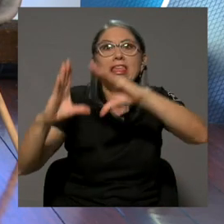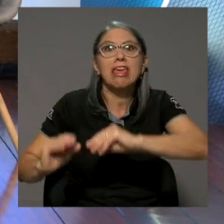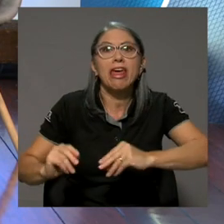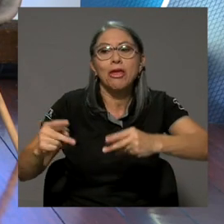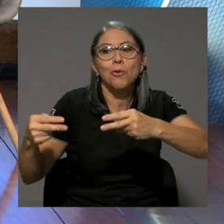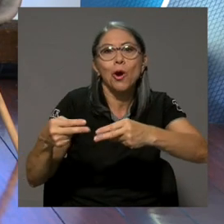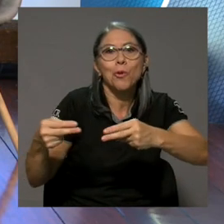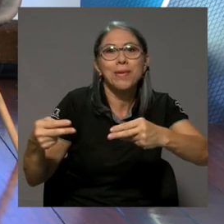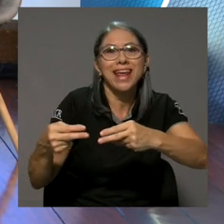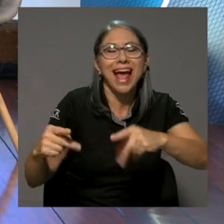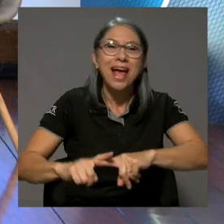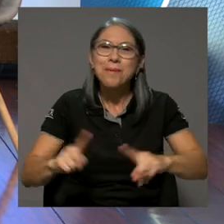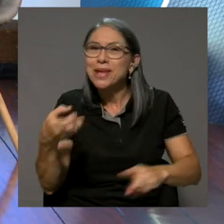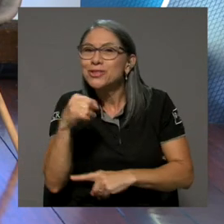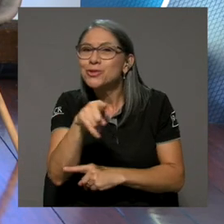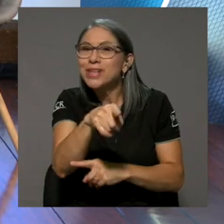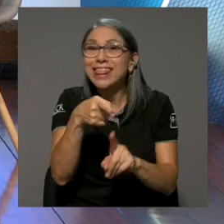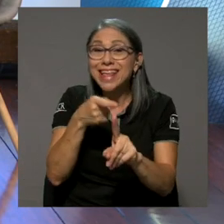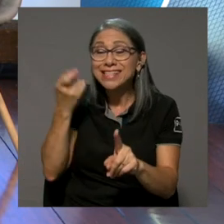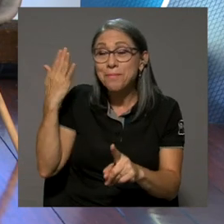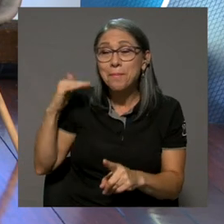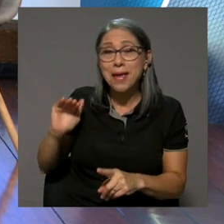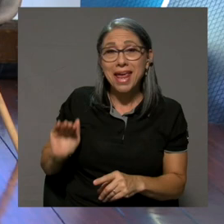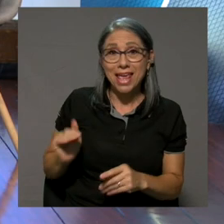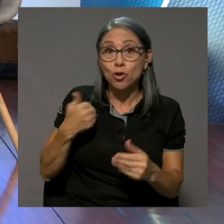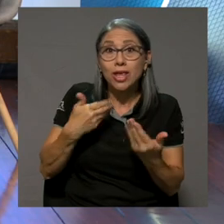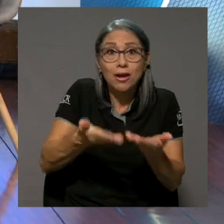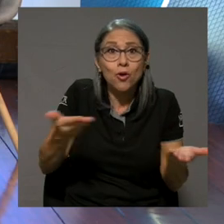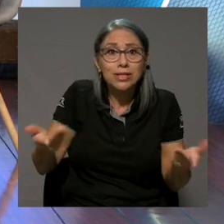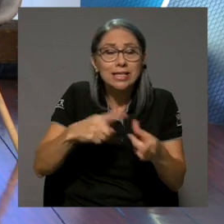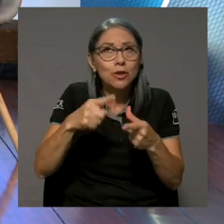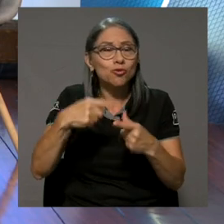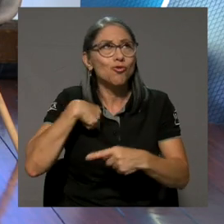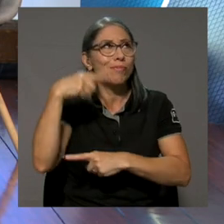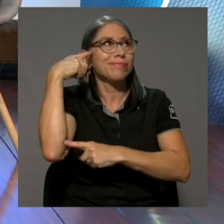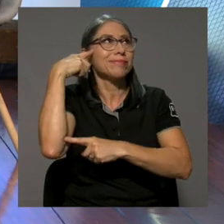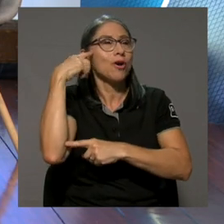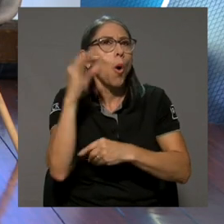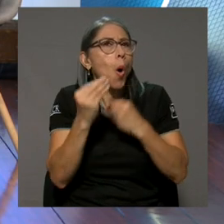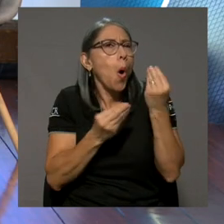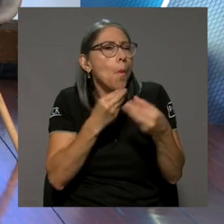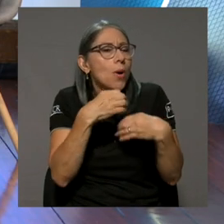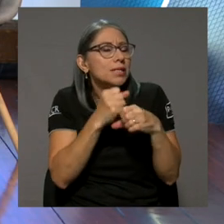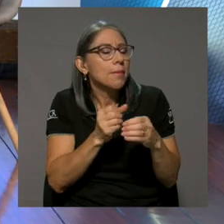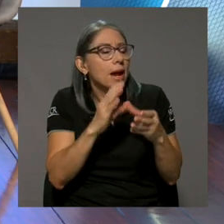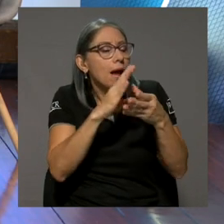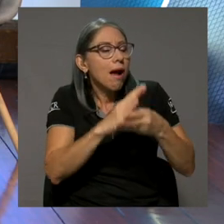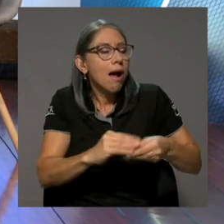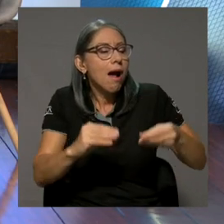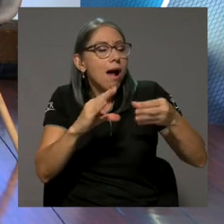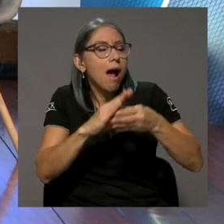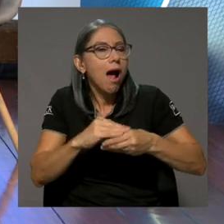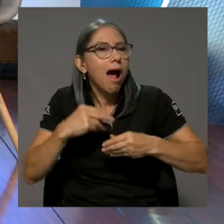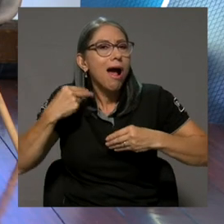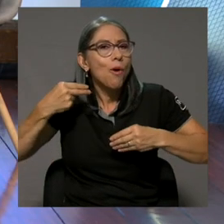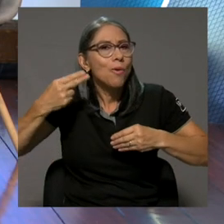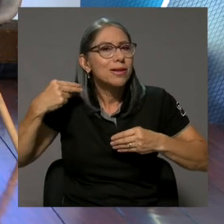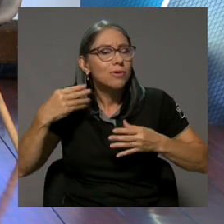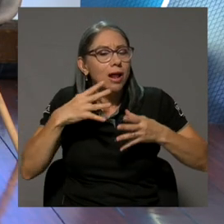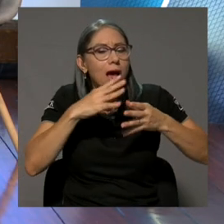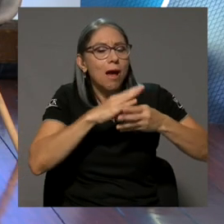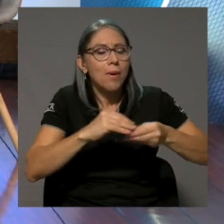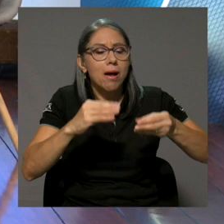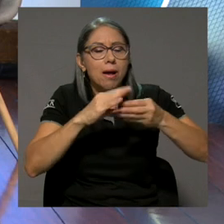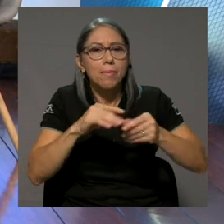pero si tú de pequeño tienes esas herramientas, pues tú empiezas a pensar en forma de narrativa. Empiezas a